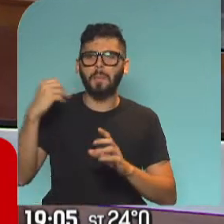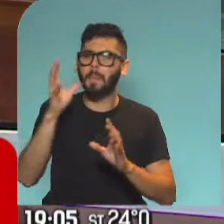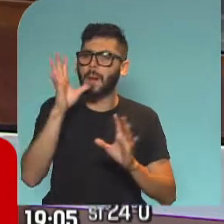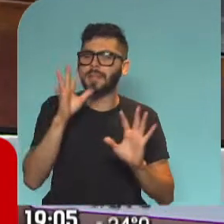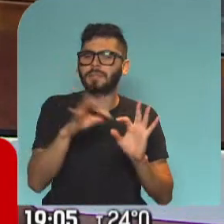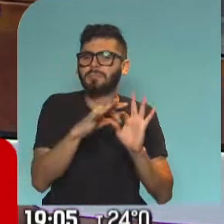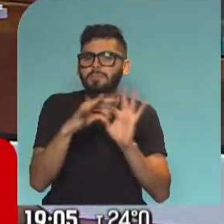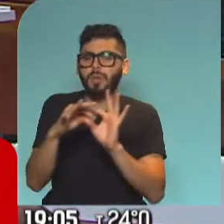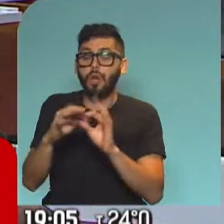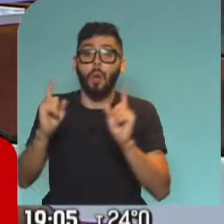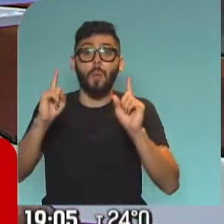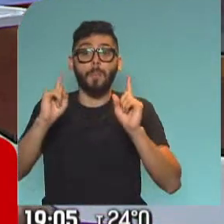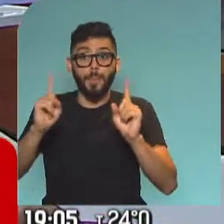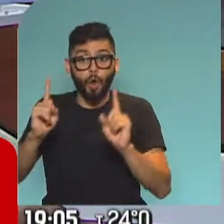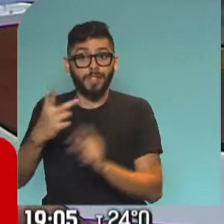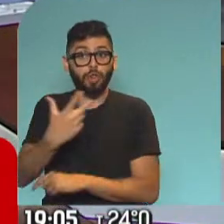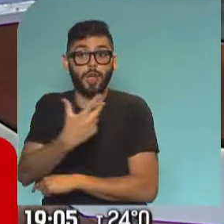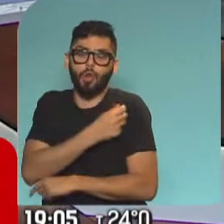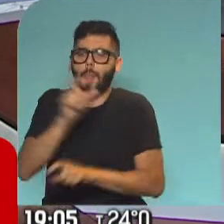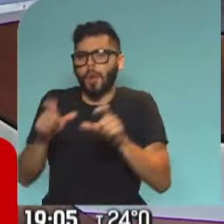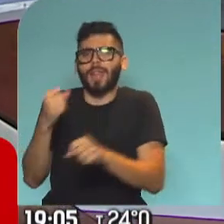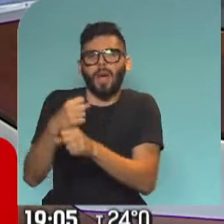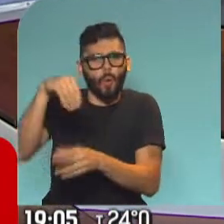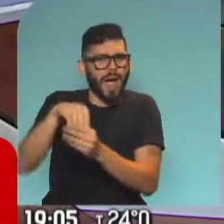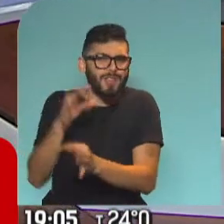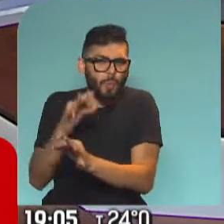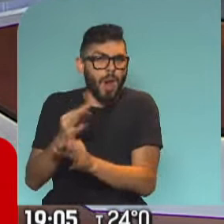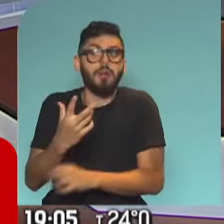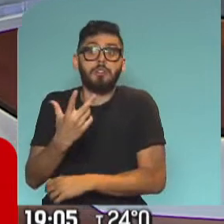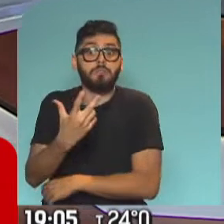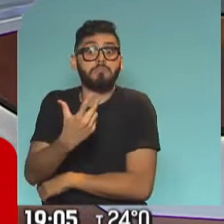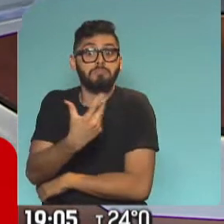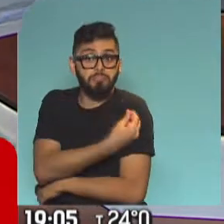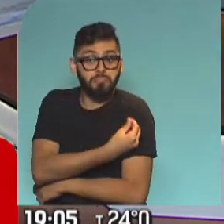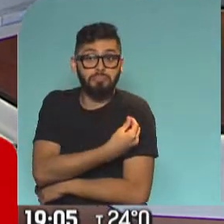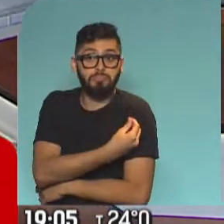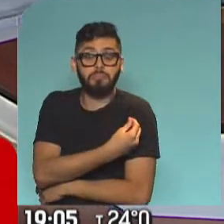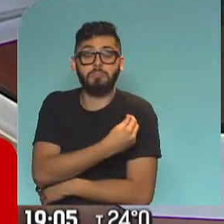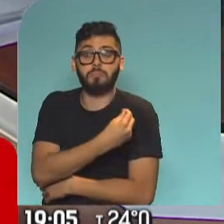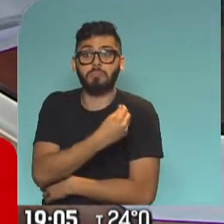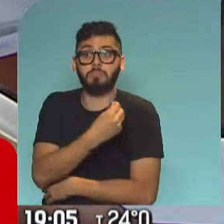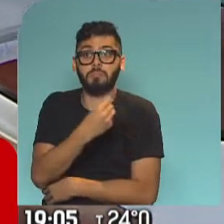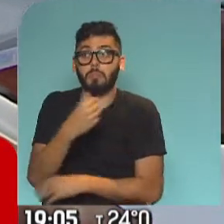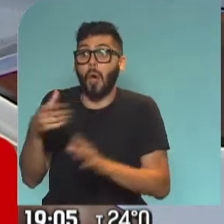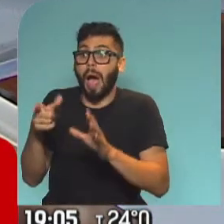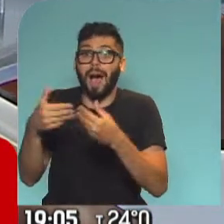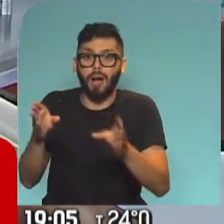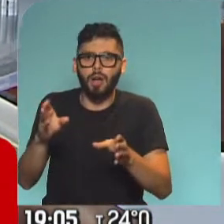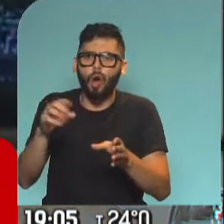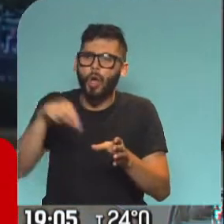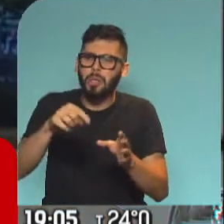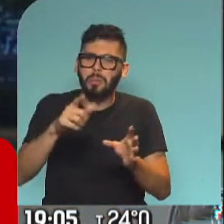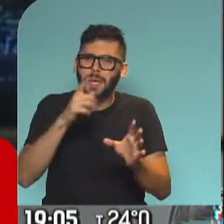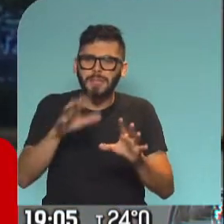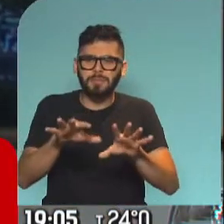al personal docente y al personal no docente que trabajan en escuelas, ¿verdad? Hoy no parece tan ligado una